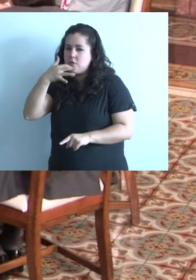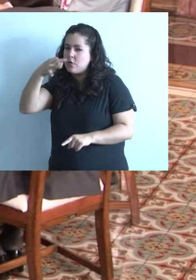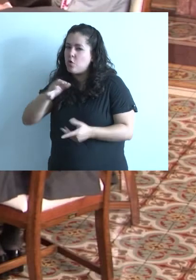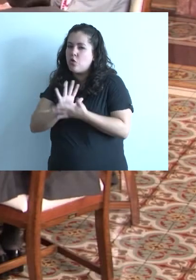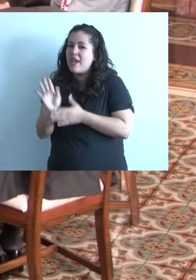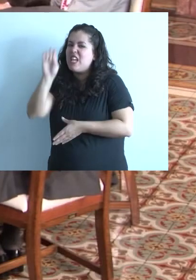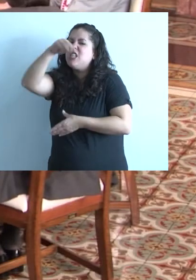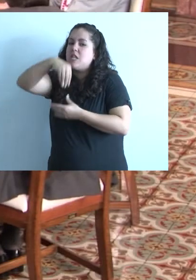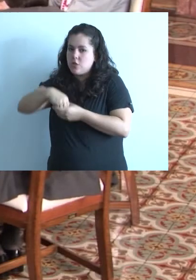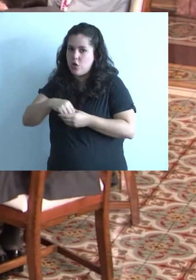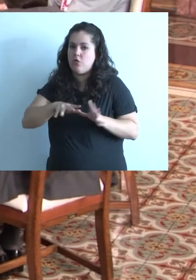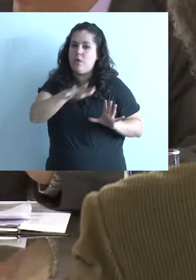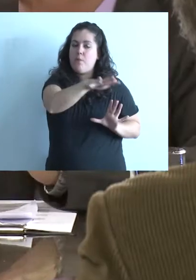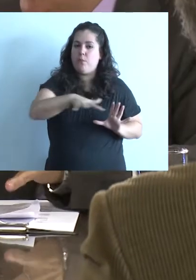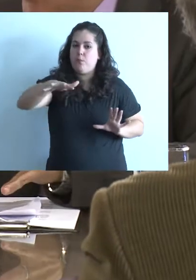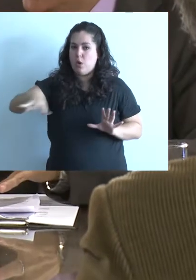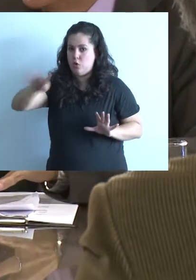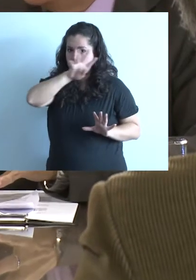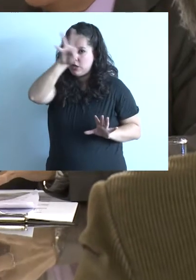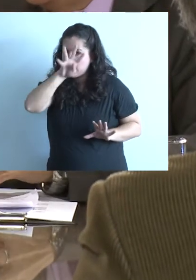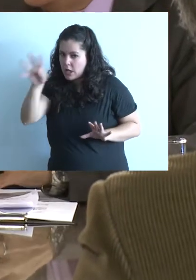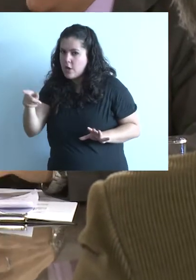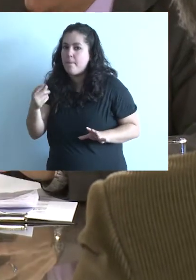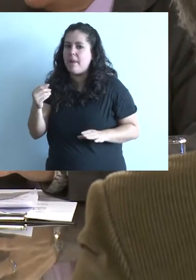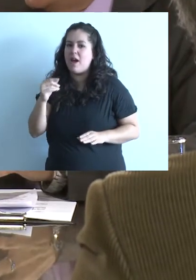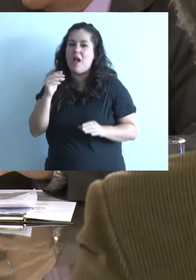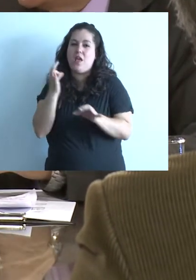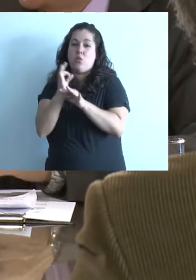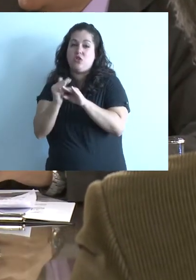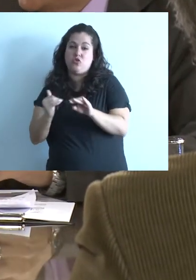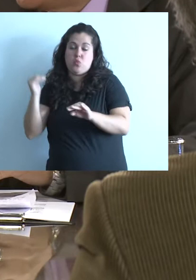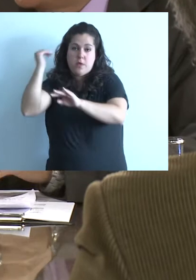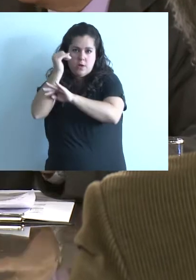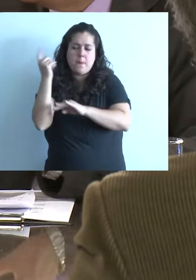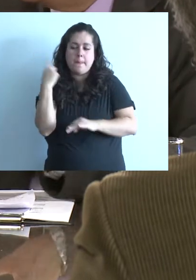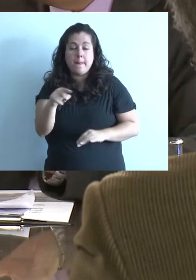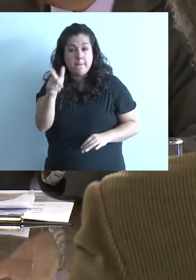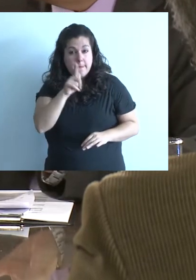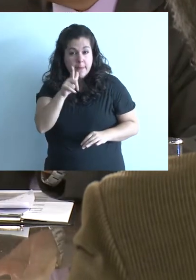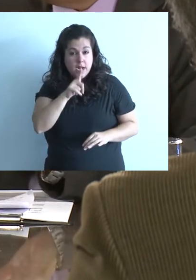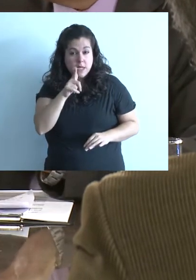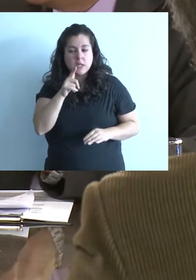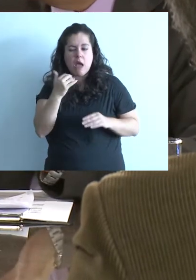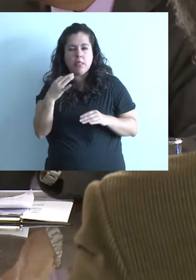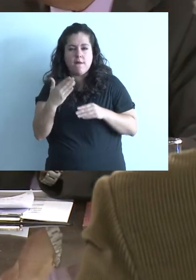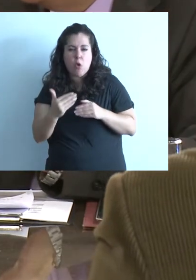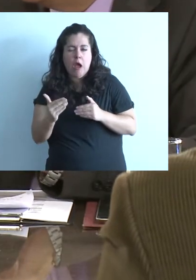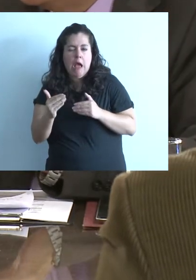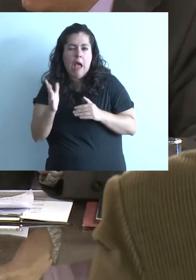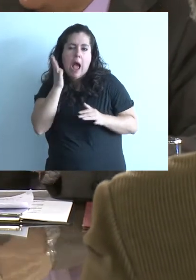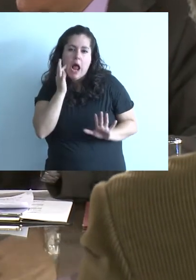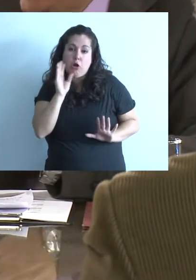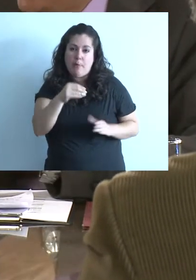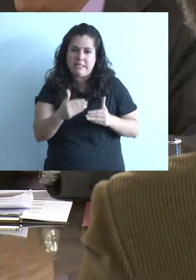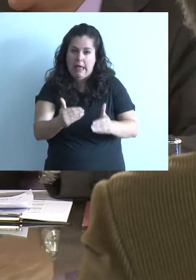Supongo que tiene que ver con la inserción de los pueblos originarios a una educación superior, pero me parece que hay un escalón anterior,